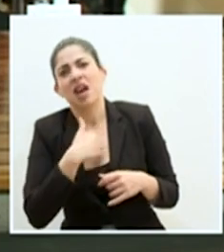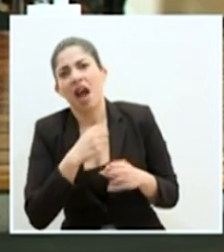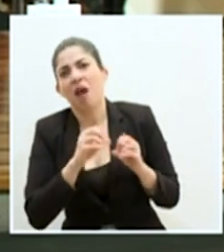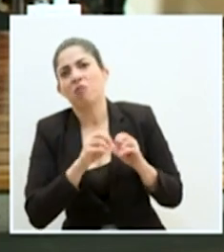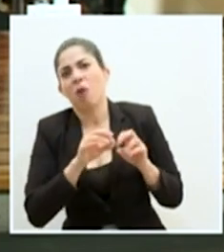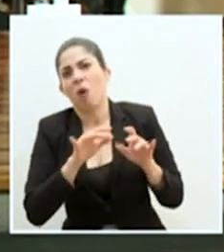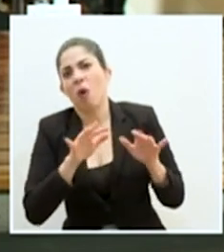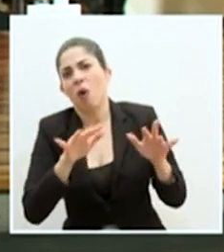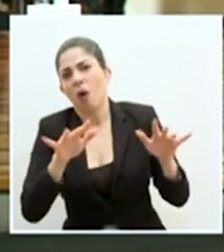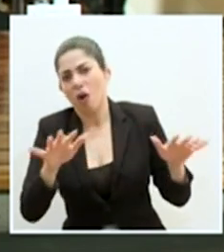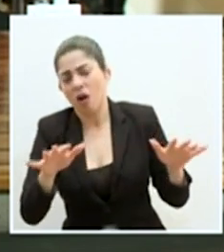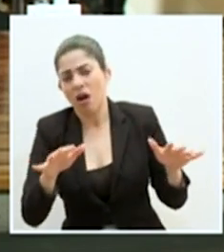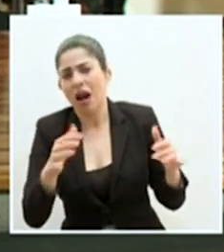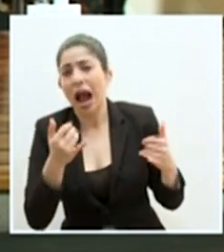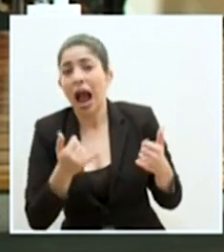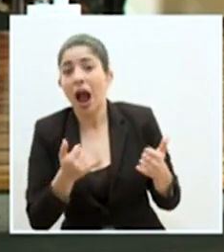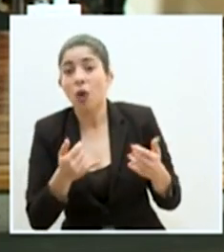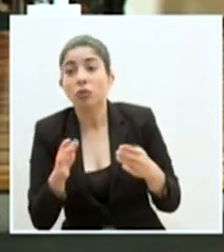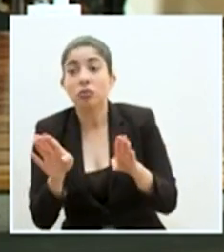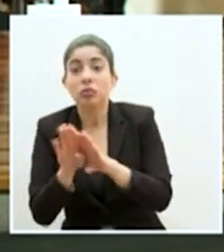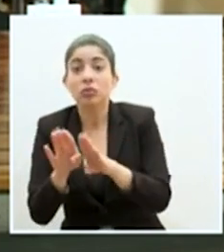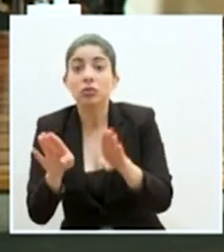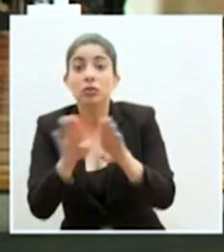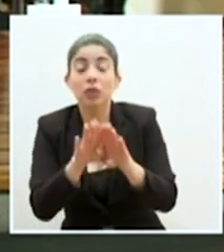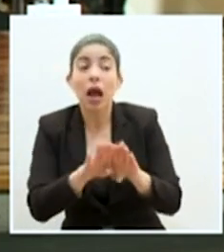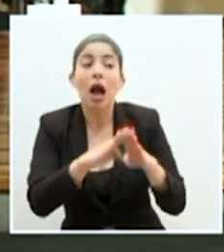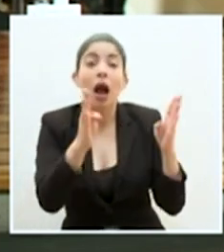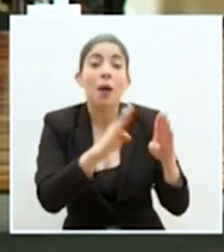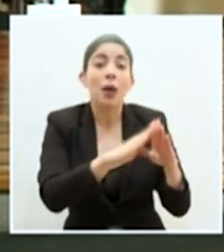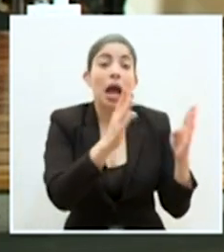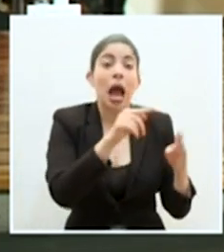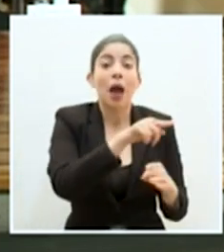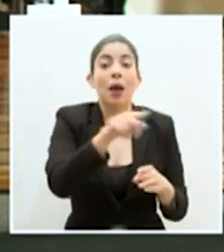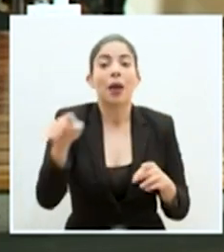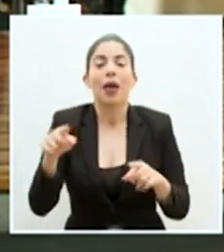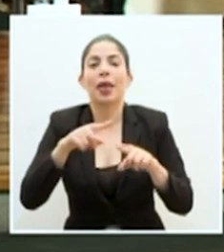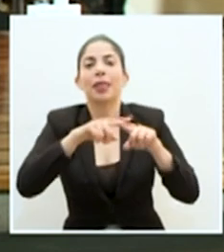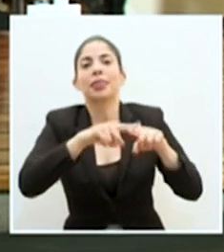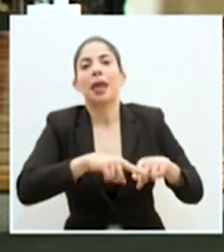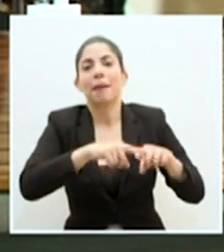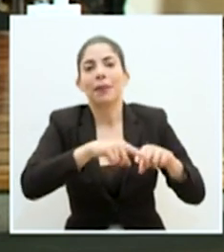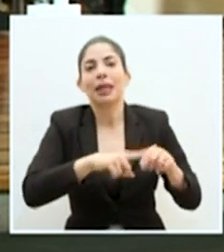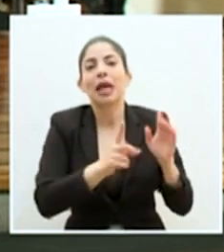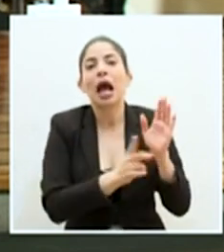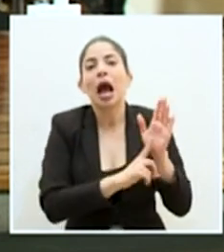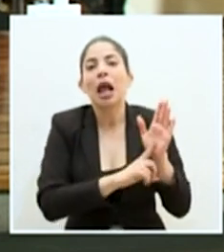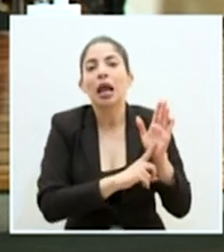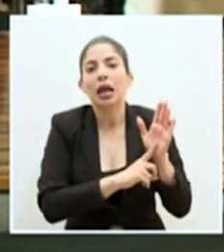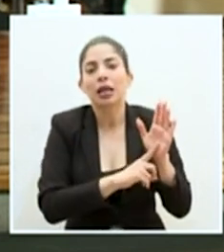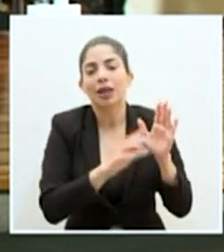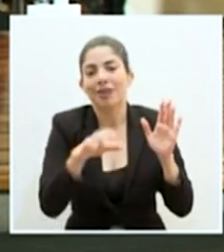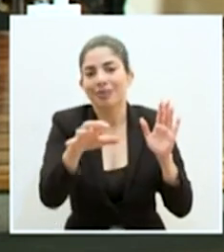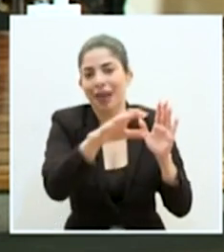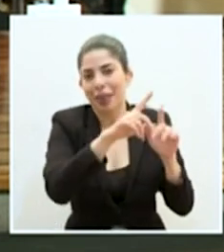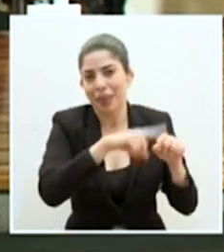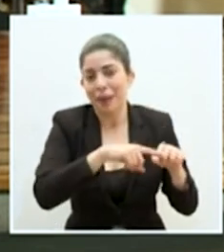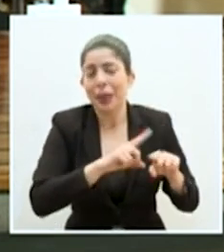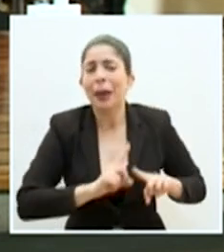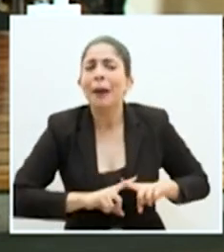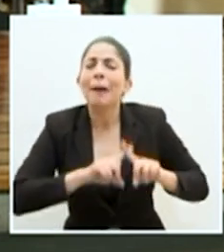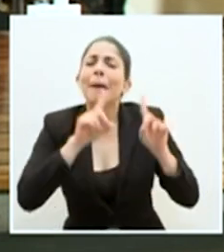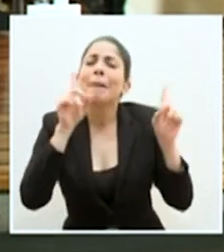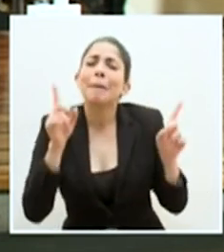para expandirse. Hasta ahora los cierres y reaperturas han estado sujetos al nivel de alerta de cada cantón. Pero,